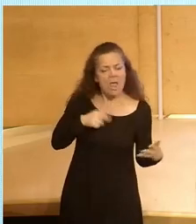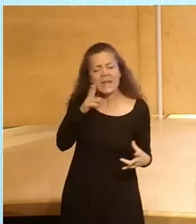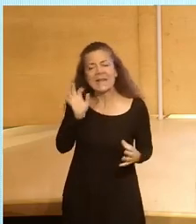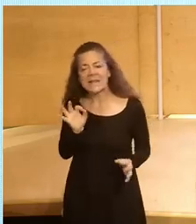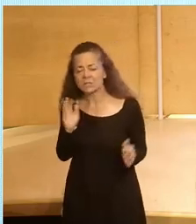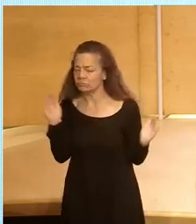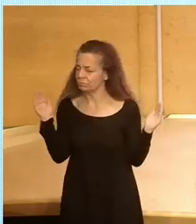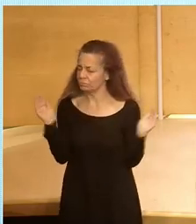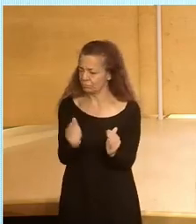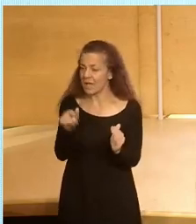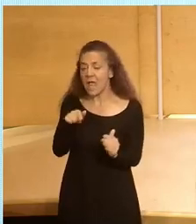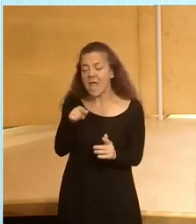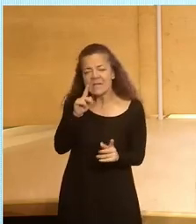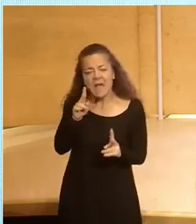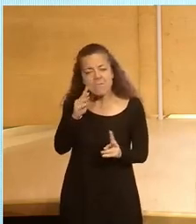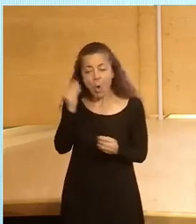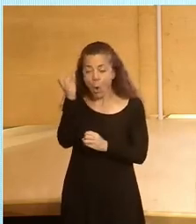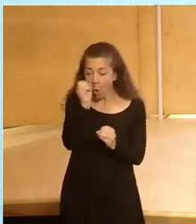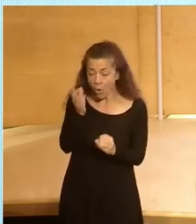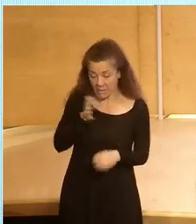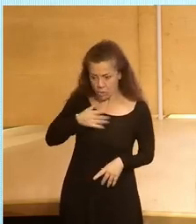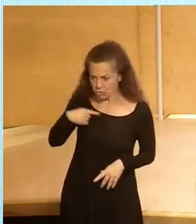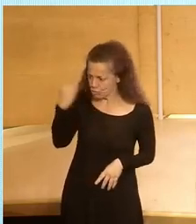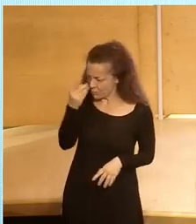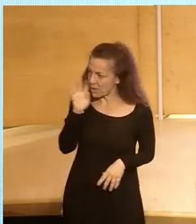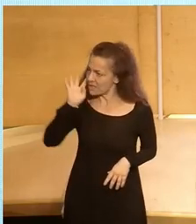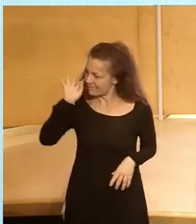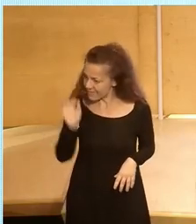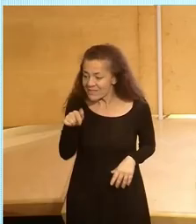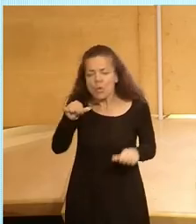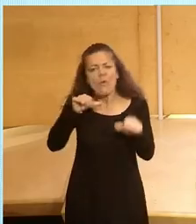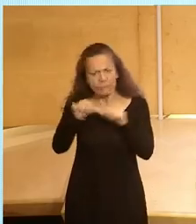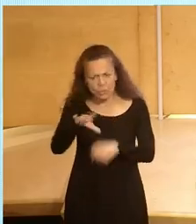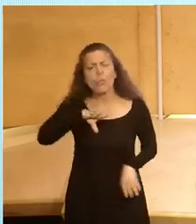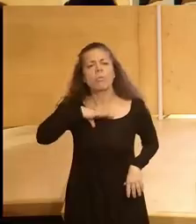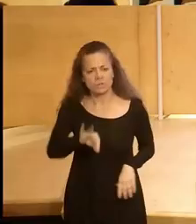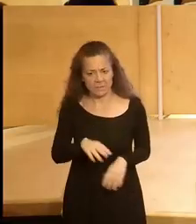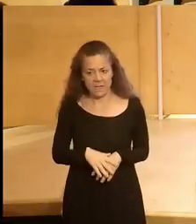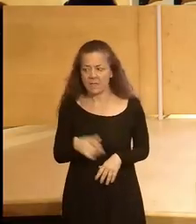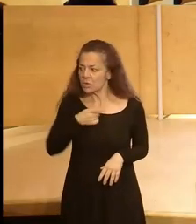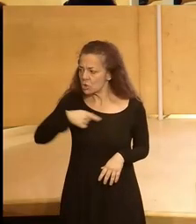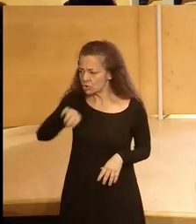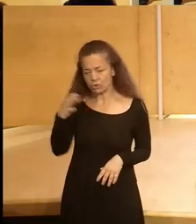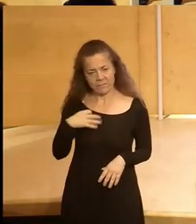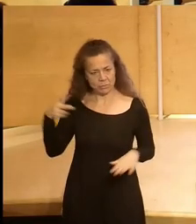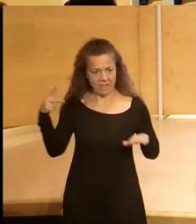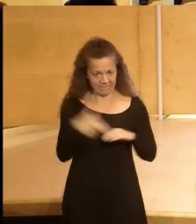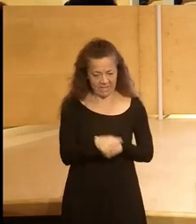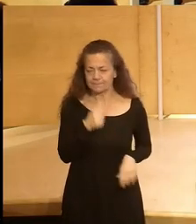riesgos de esa visión distópica a la que tú te referías que creo que es un futuro posible que tenemos que por supuesto evitar